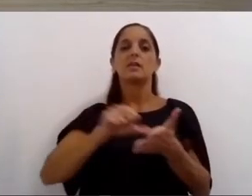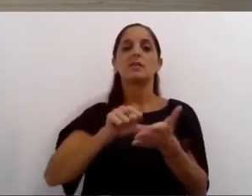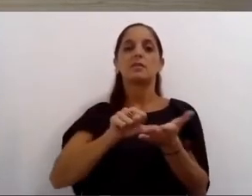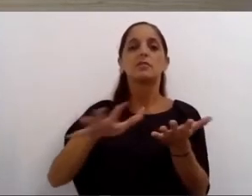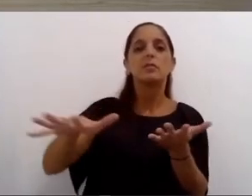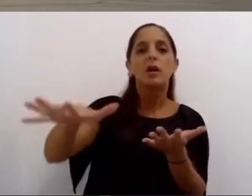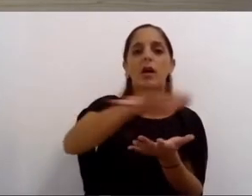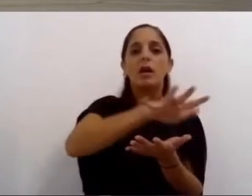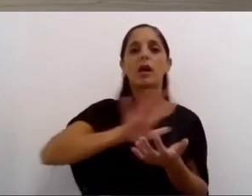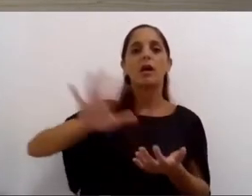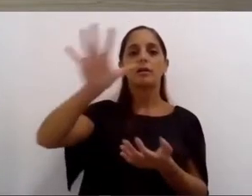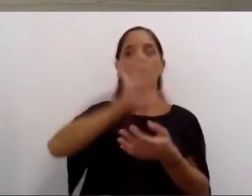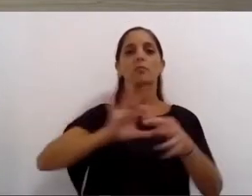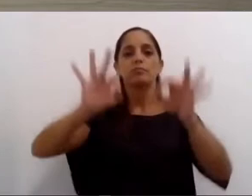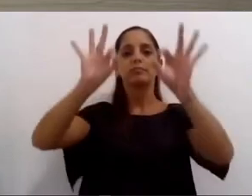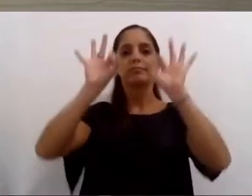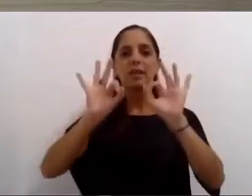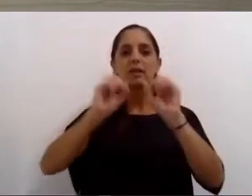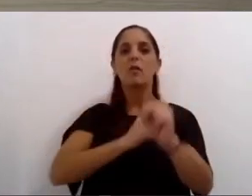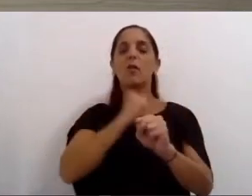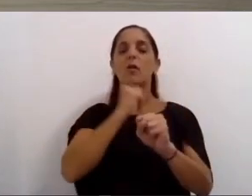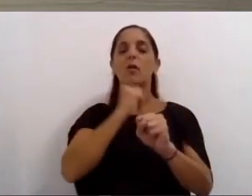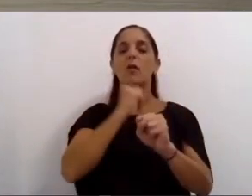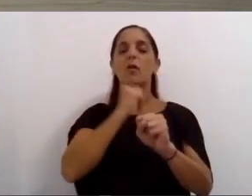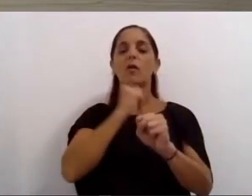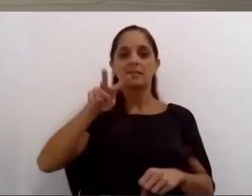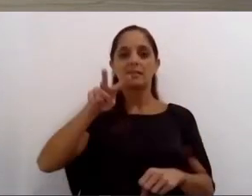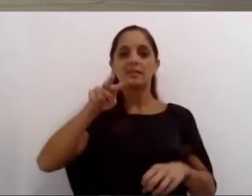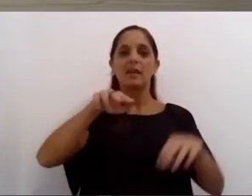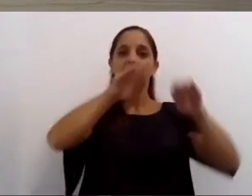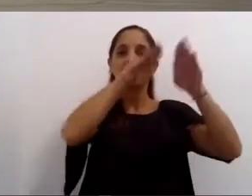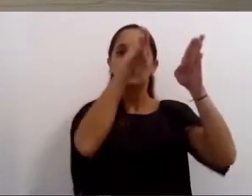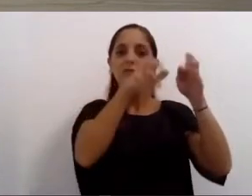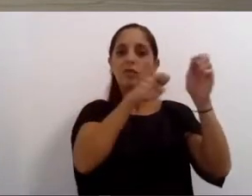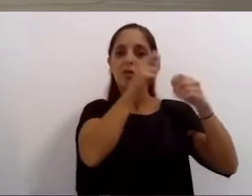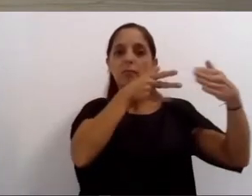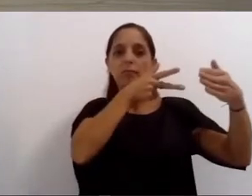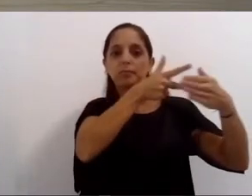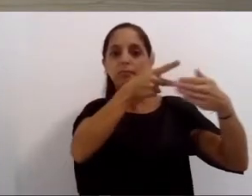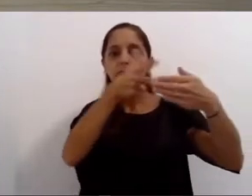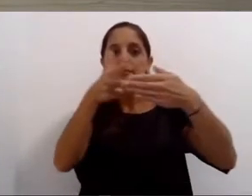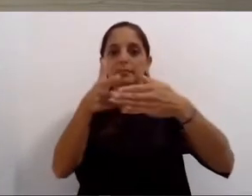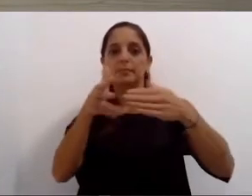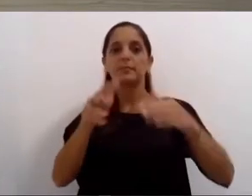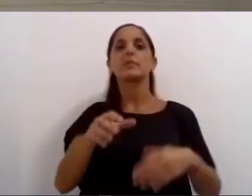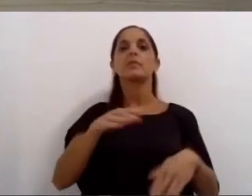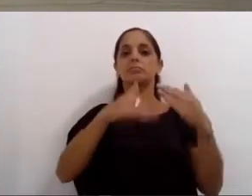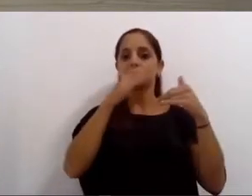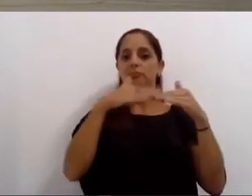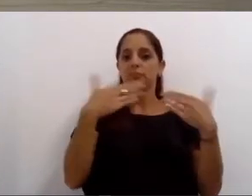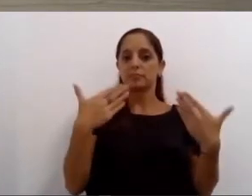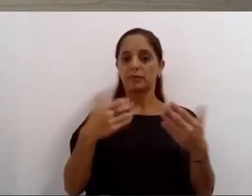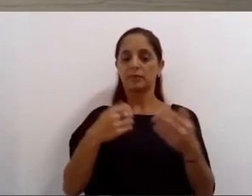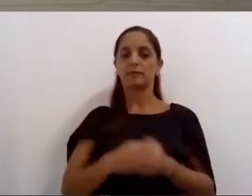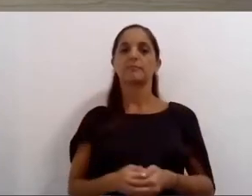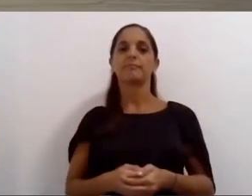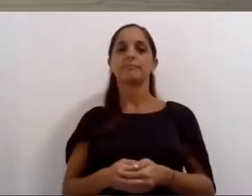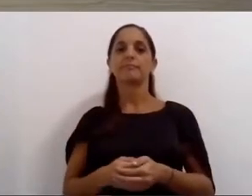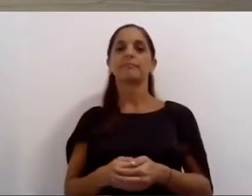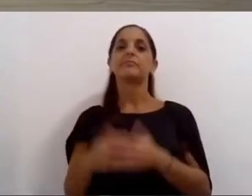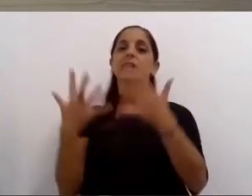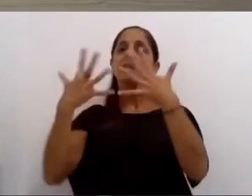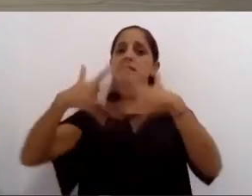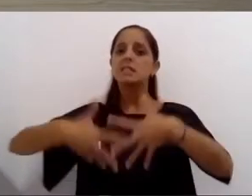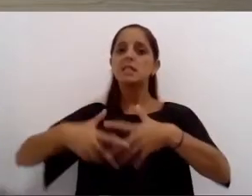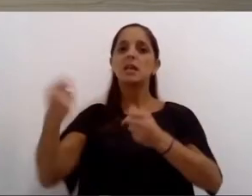un total de 72 estaciones en los próximos meses que conecten a 20 barrios el sistema de taxis tiene que